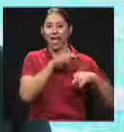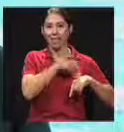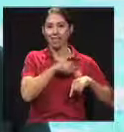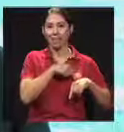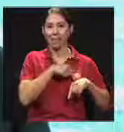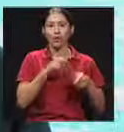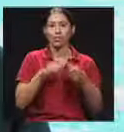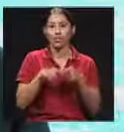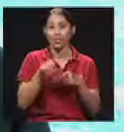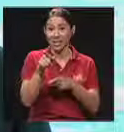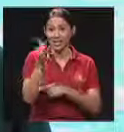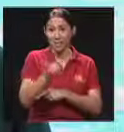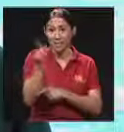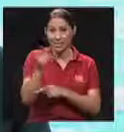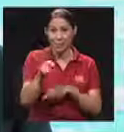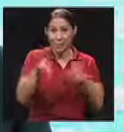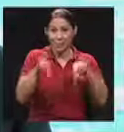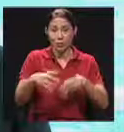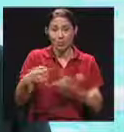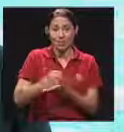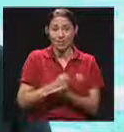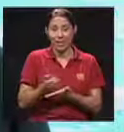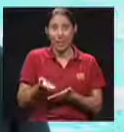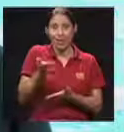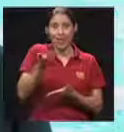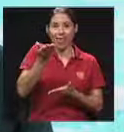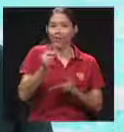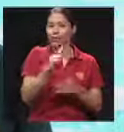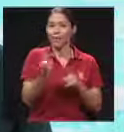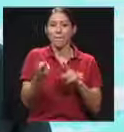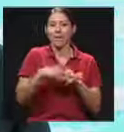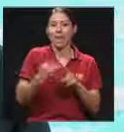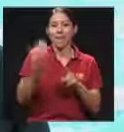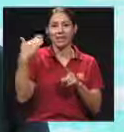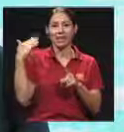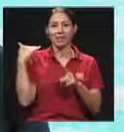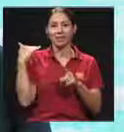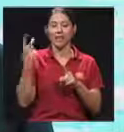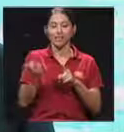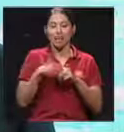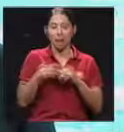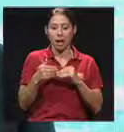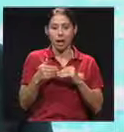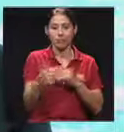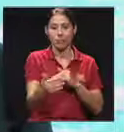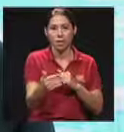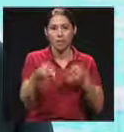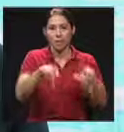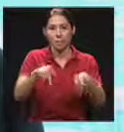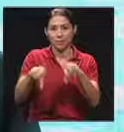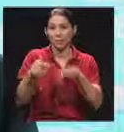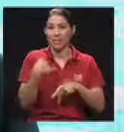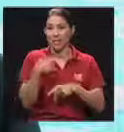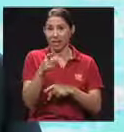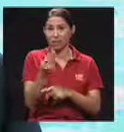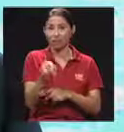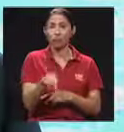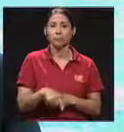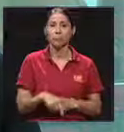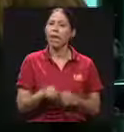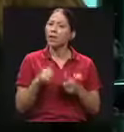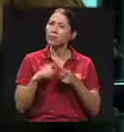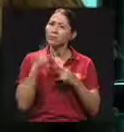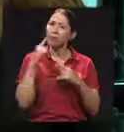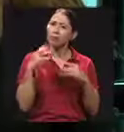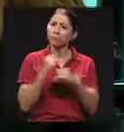la cotización que se eleve es especial o extraordinaria o extraordinaria no se explica hacia atrás se aplica de aquí en adelante pero para todas las personas que están en esos rangos de ingresos. En resumen